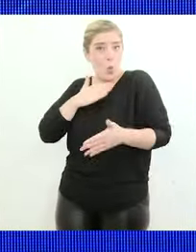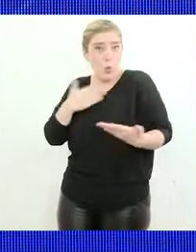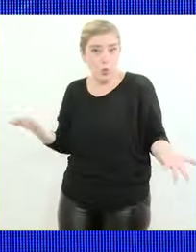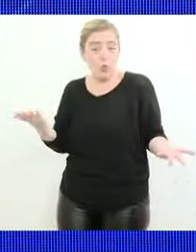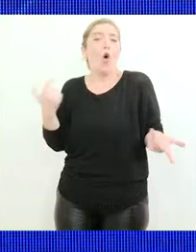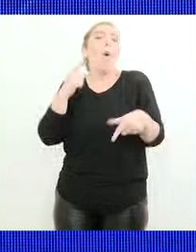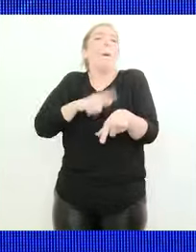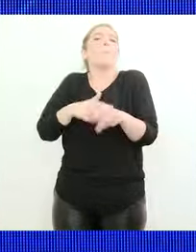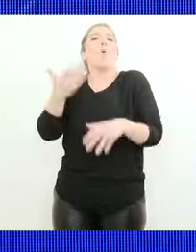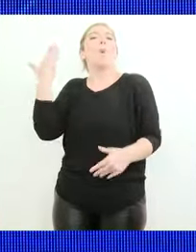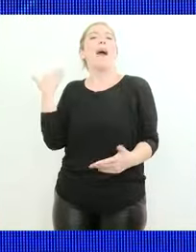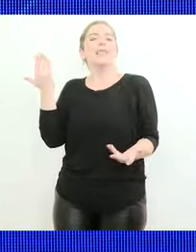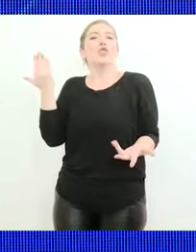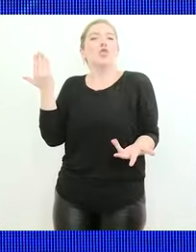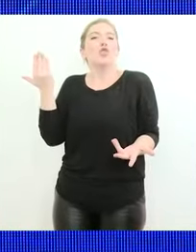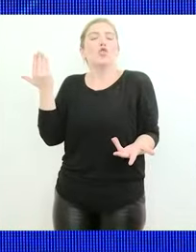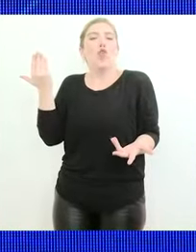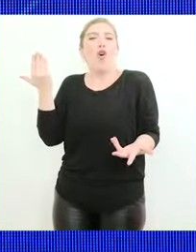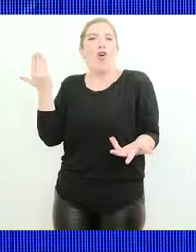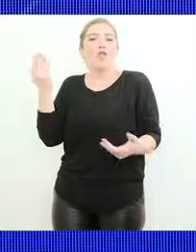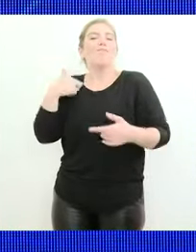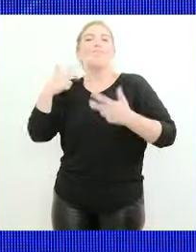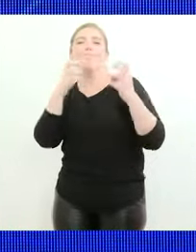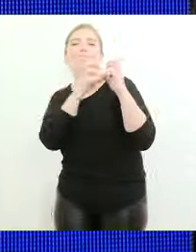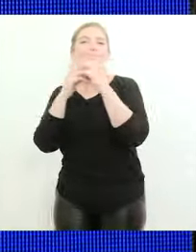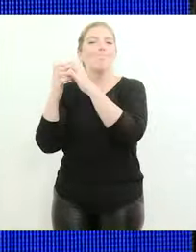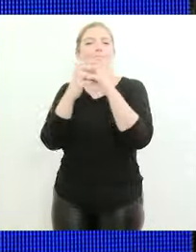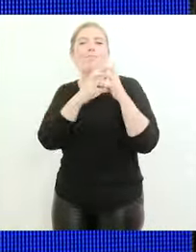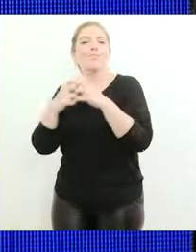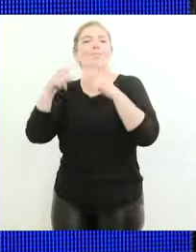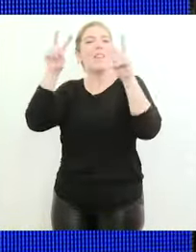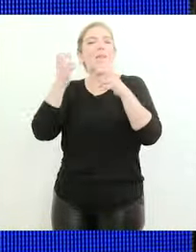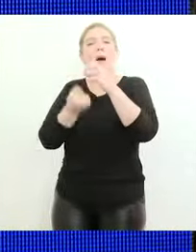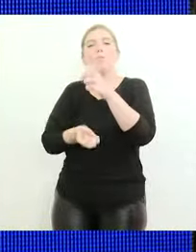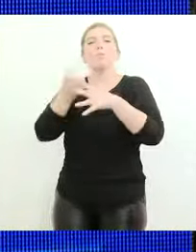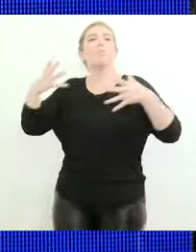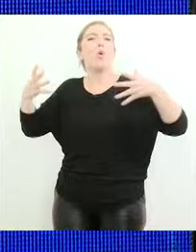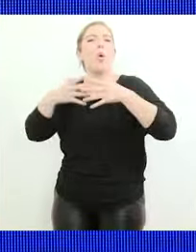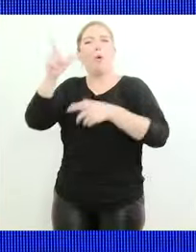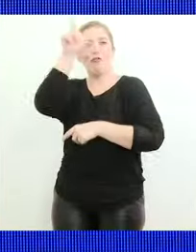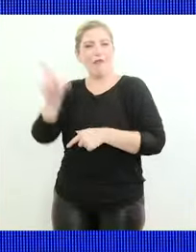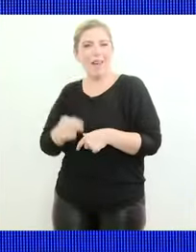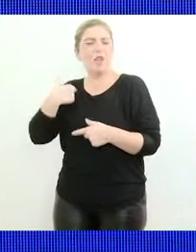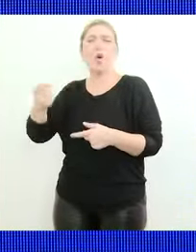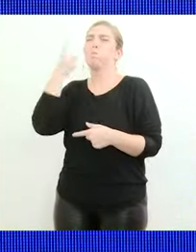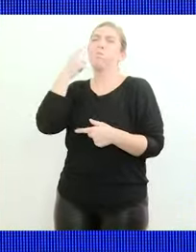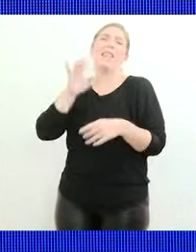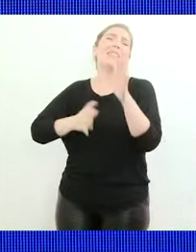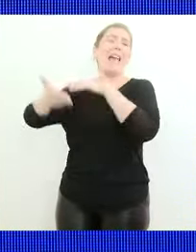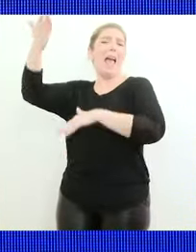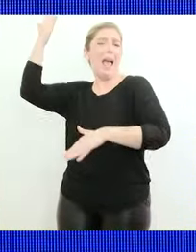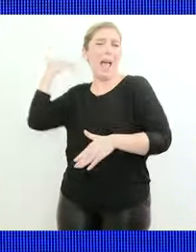en un momento en el que se estaba discutiendo, digamos, el armado federal de eso. Los conozco hace mucho tiempo, ¿no?